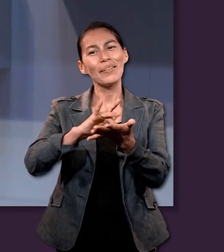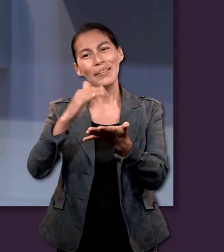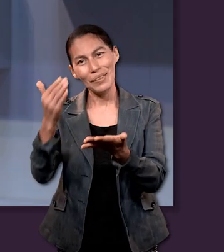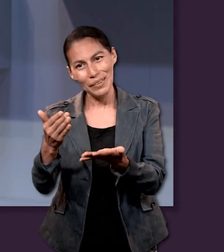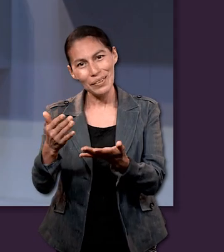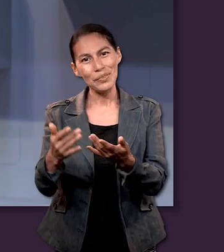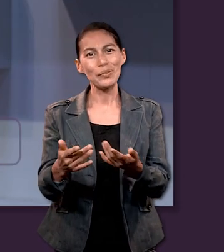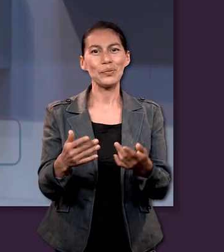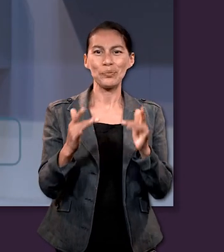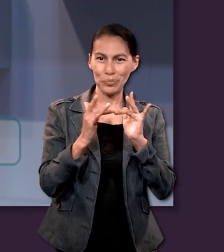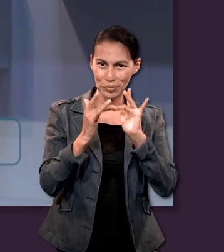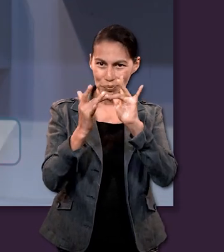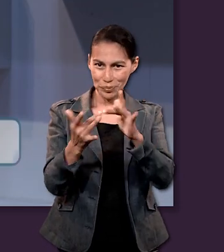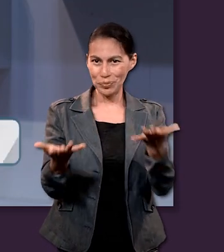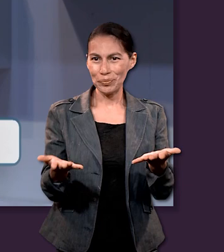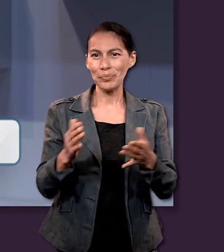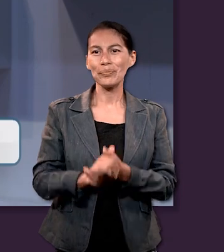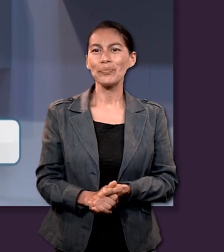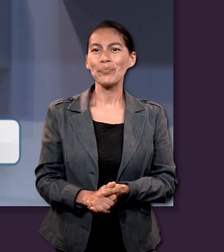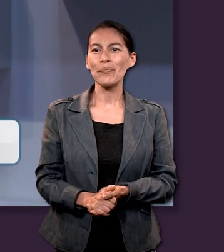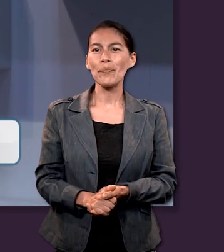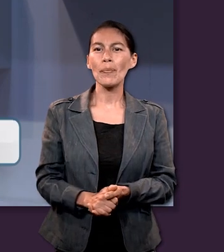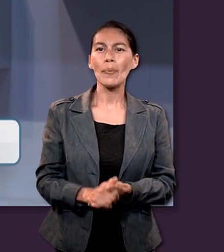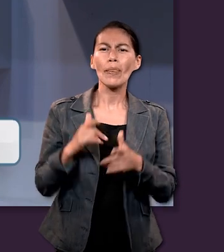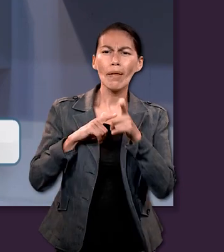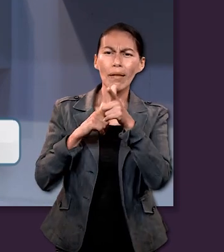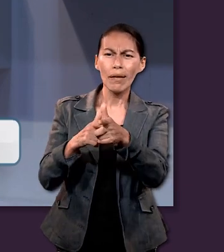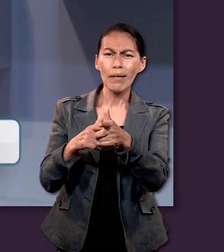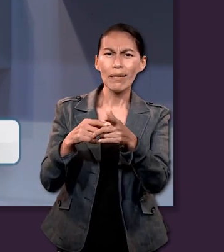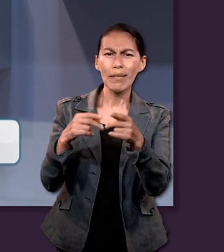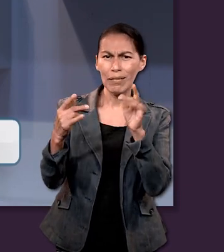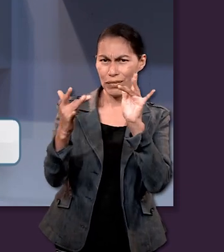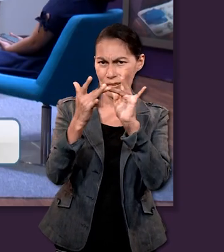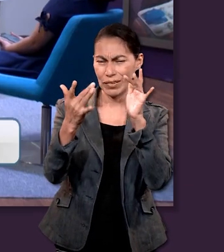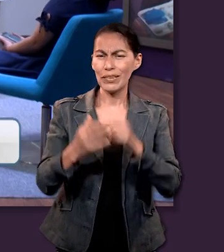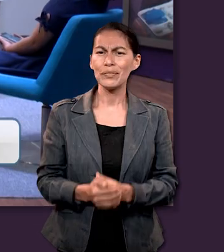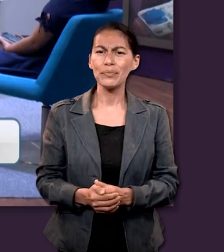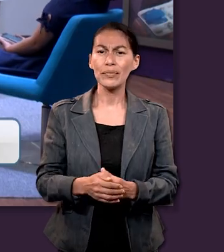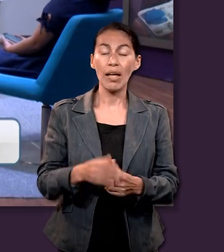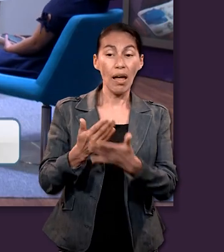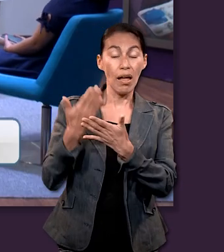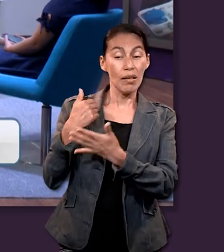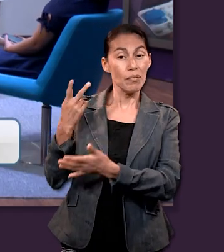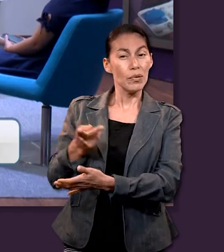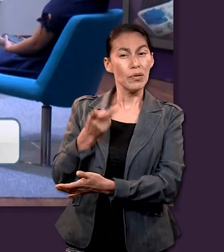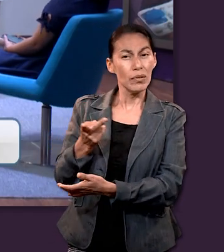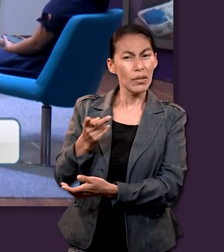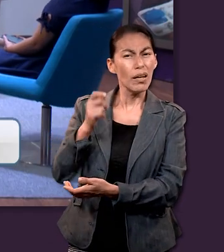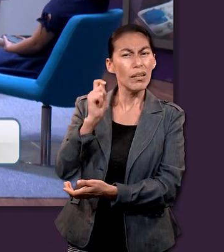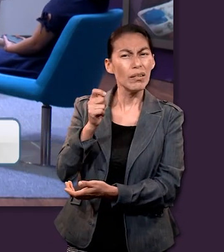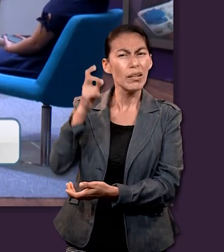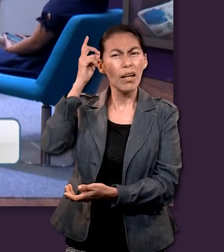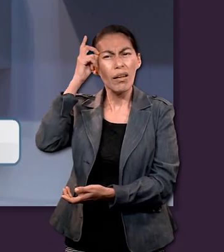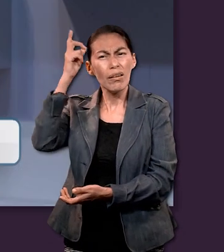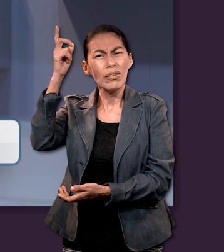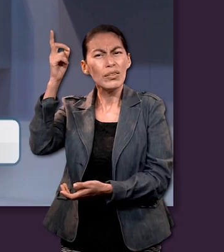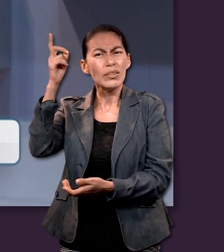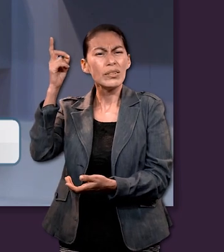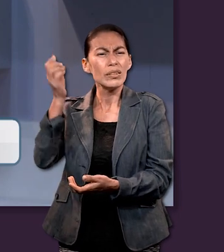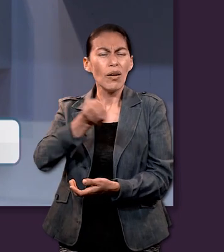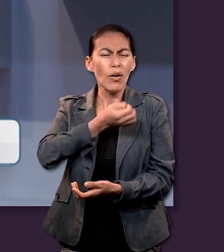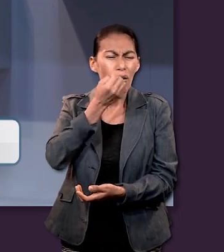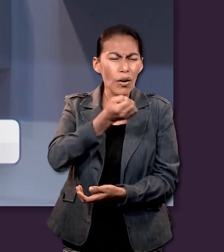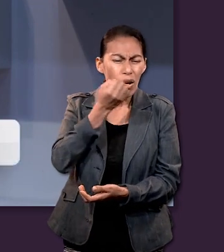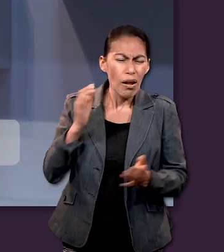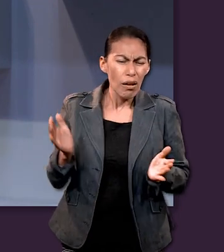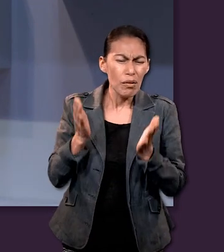Muchas gracias por continuar con nosotros. Y antes de ir a pausa, nos quedamos con una pregunta. La pregunta fue, ¿qué quiso decir Jesús cuando nos